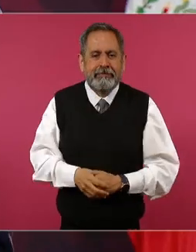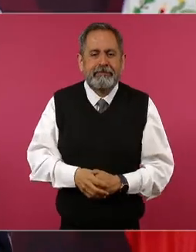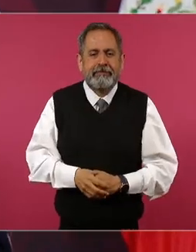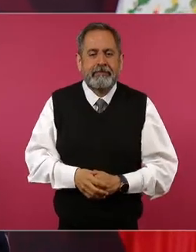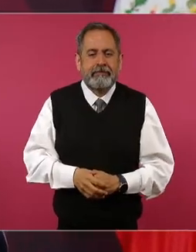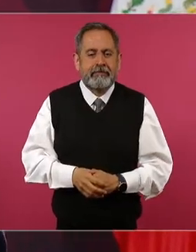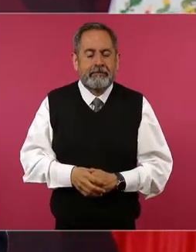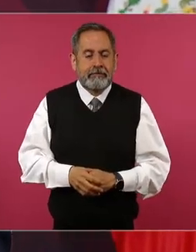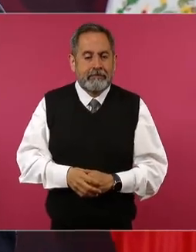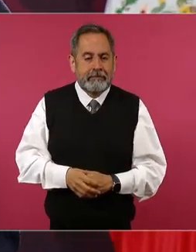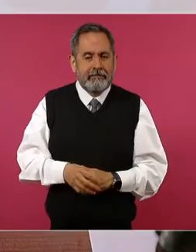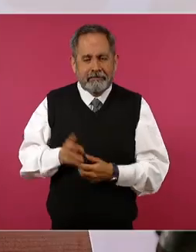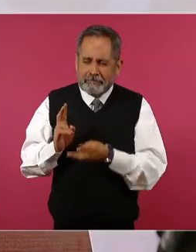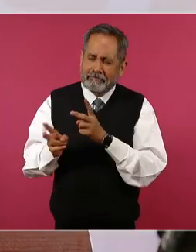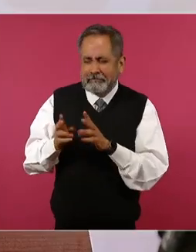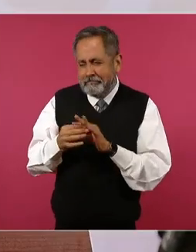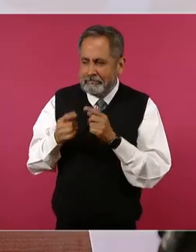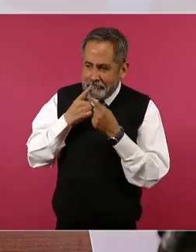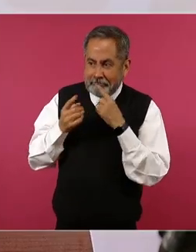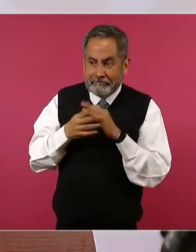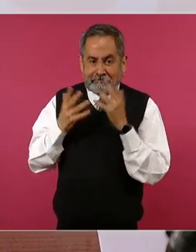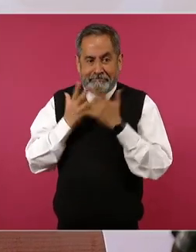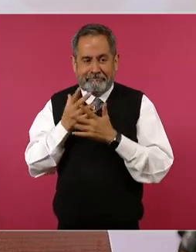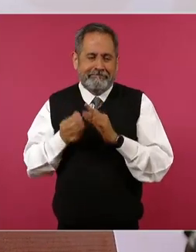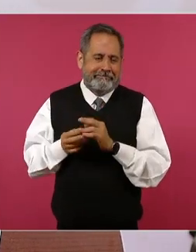y ya empezamos a platicar